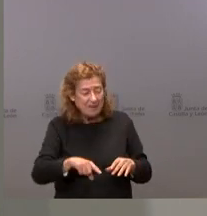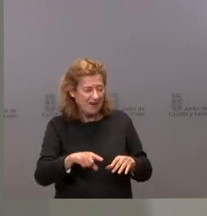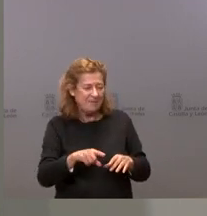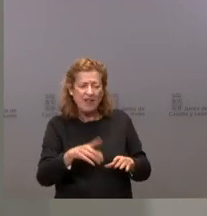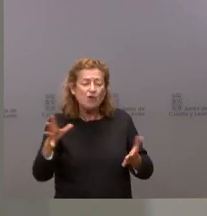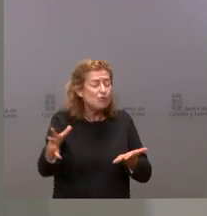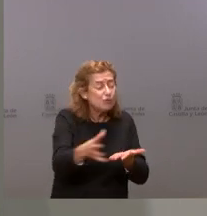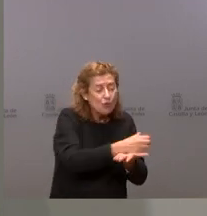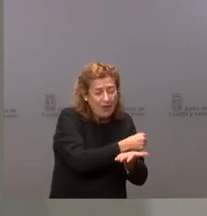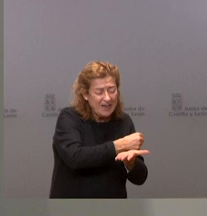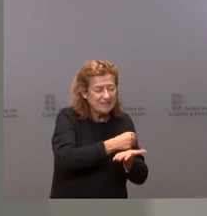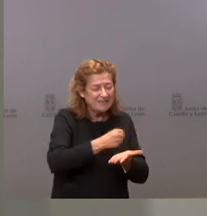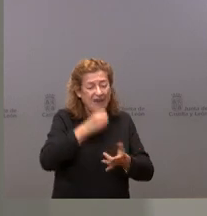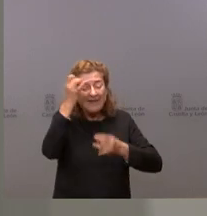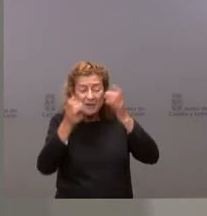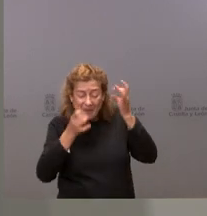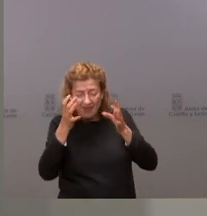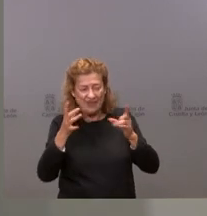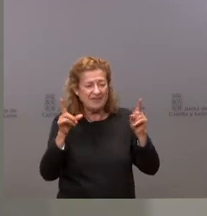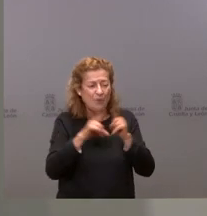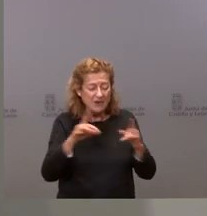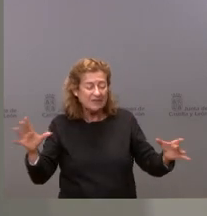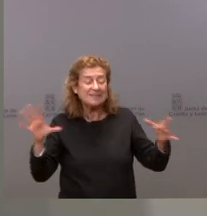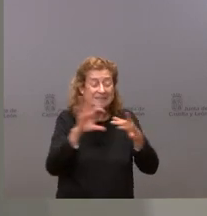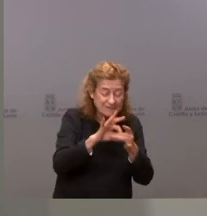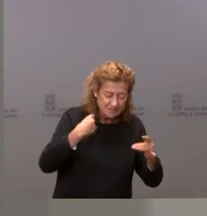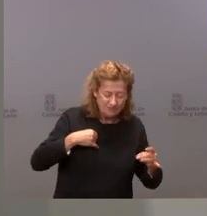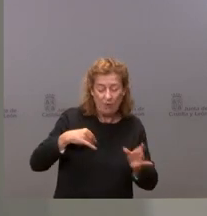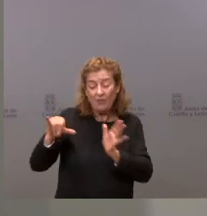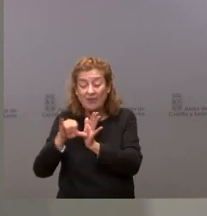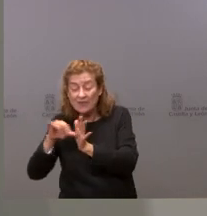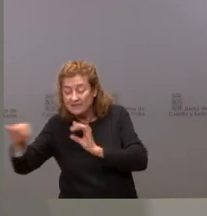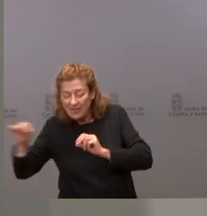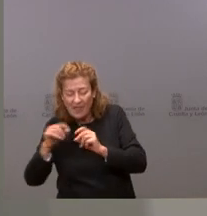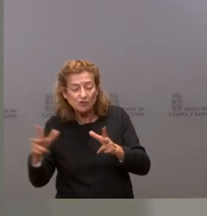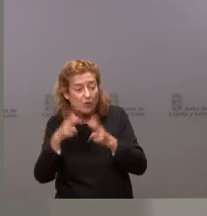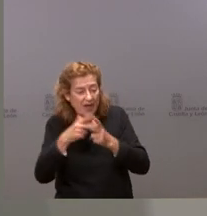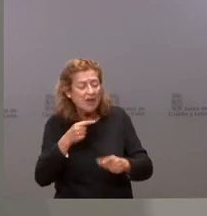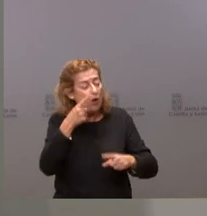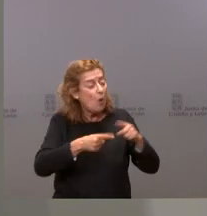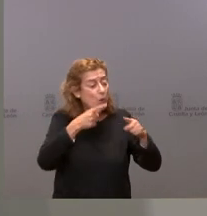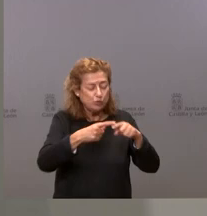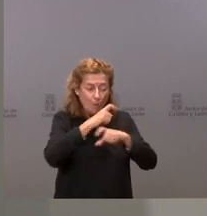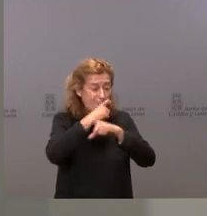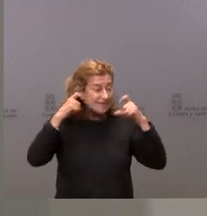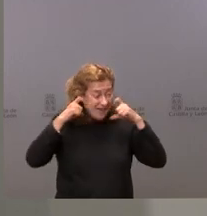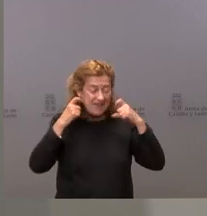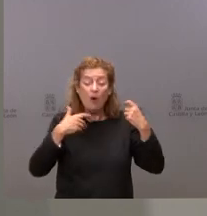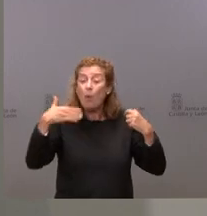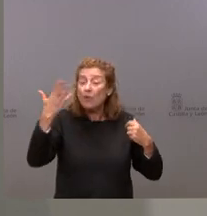toda actividad en relación con la distancia social y con el uso de la mascarilla cuando no se puede garantizar esa distancia social.